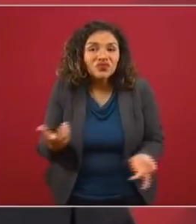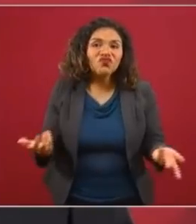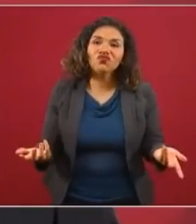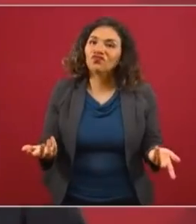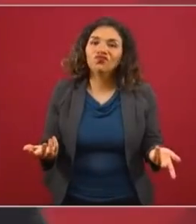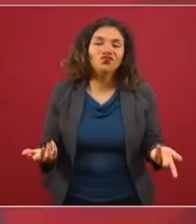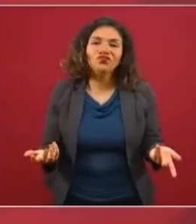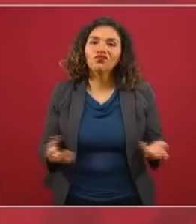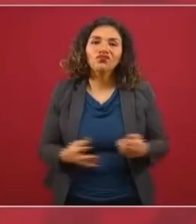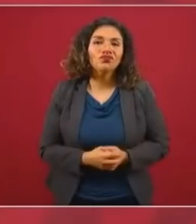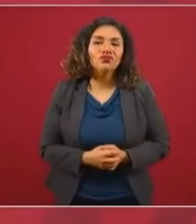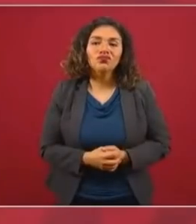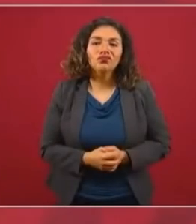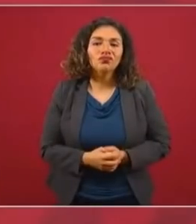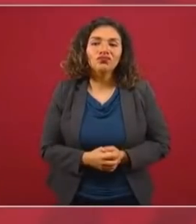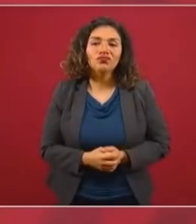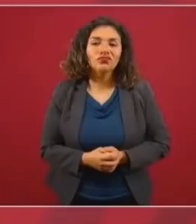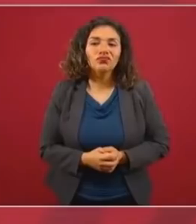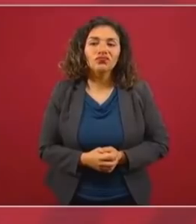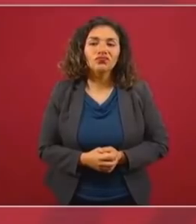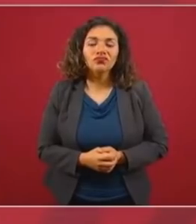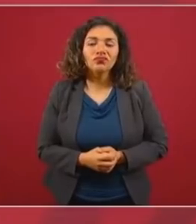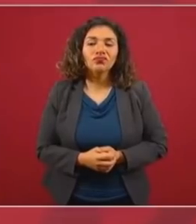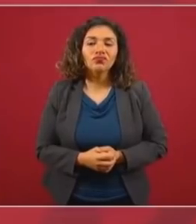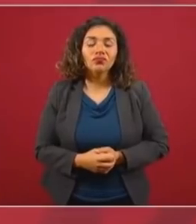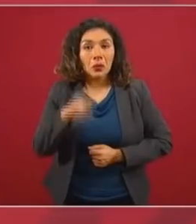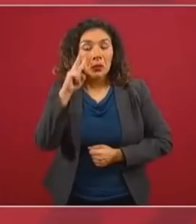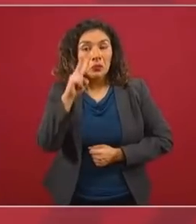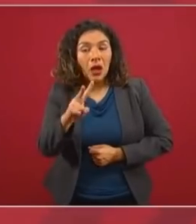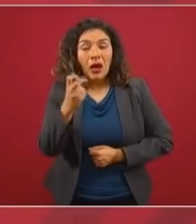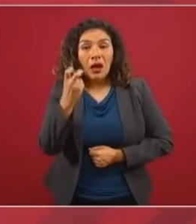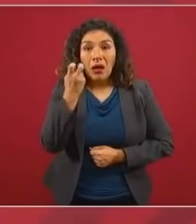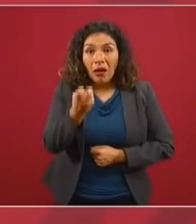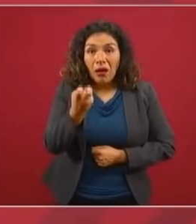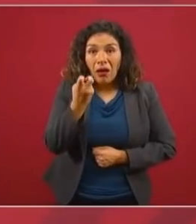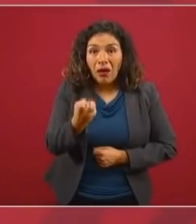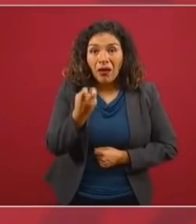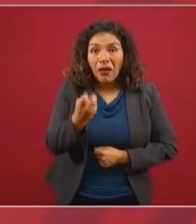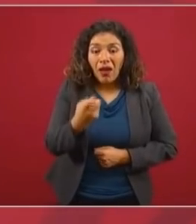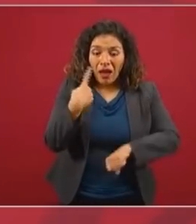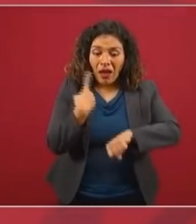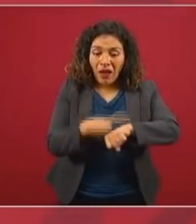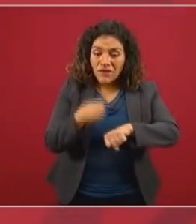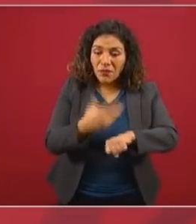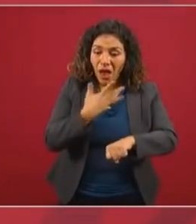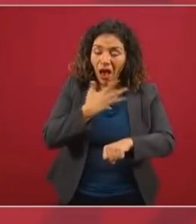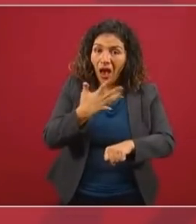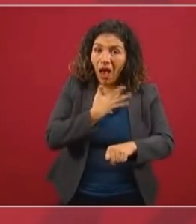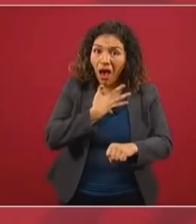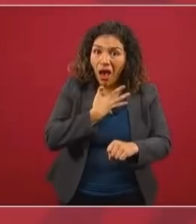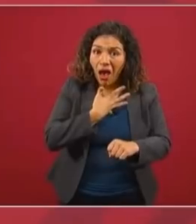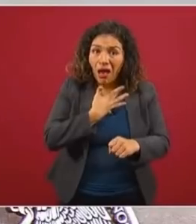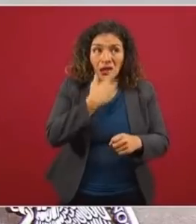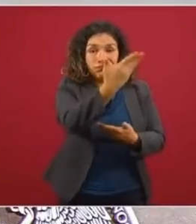el que con esas enfermedades, padecimientos